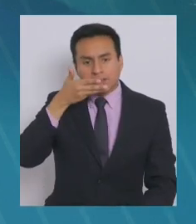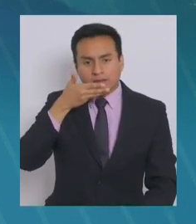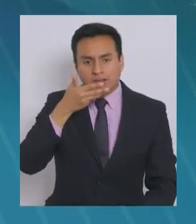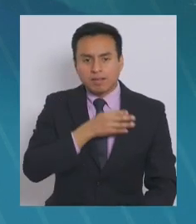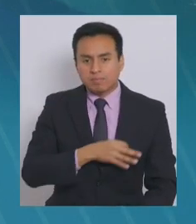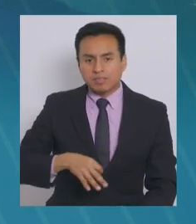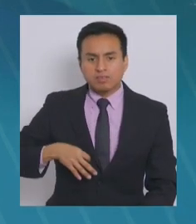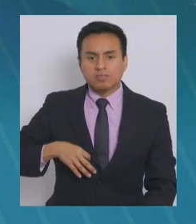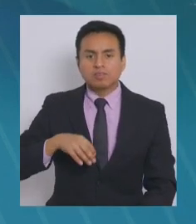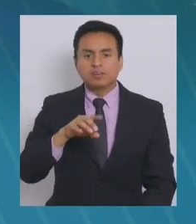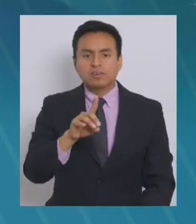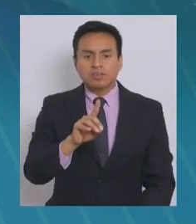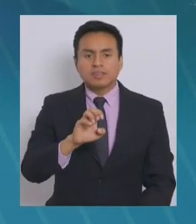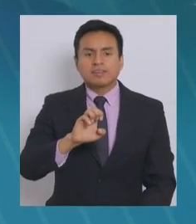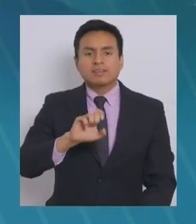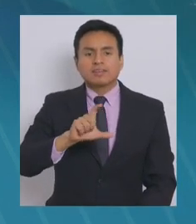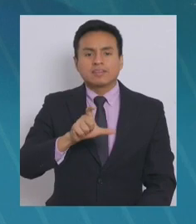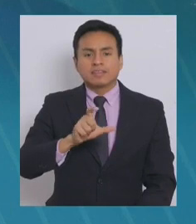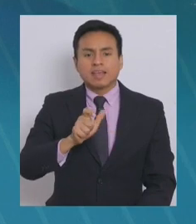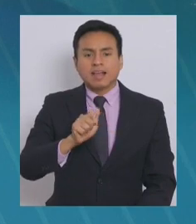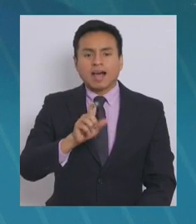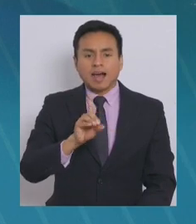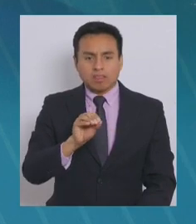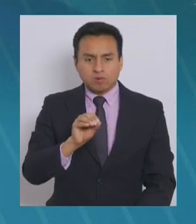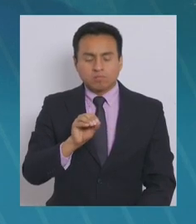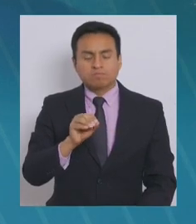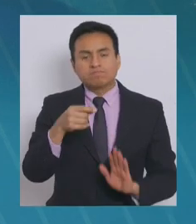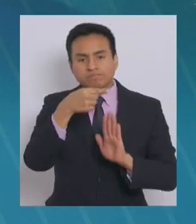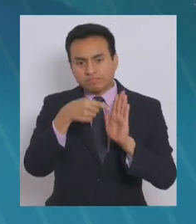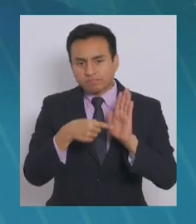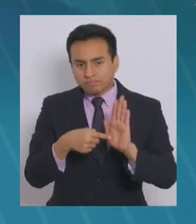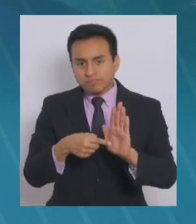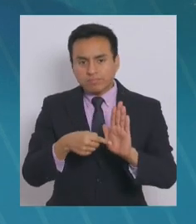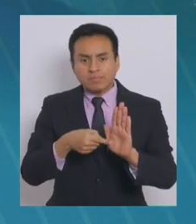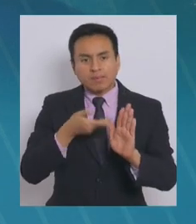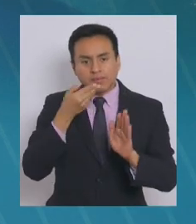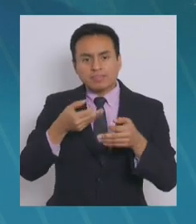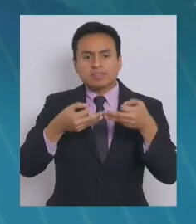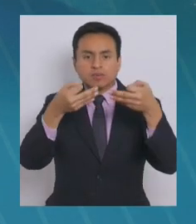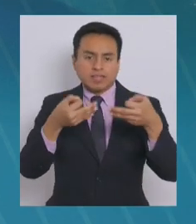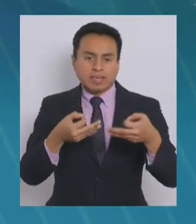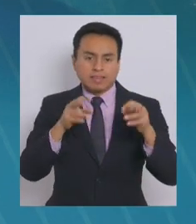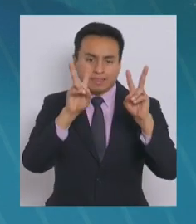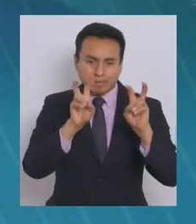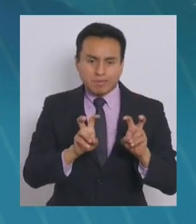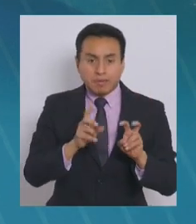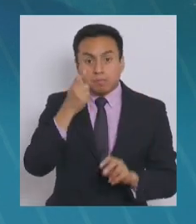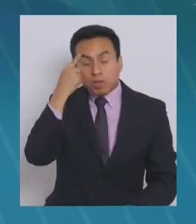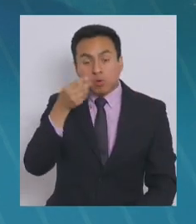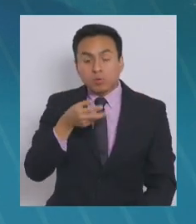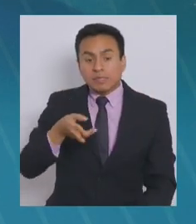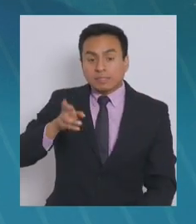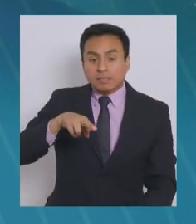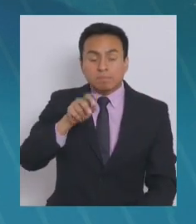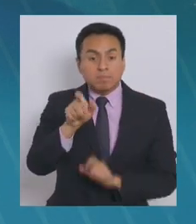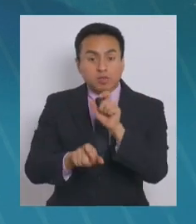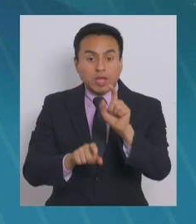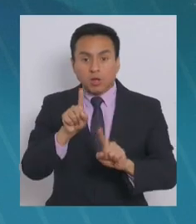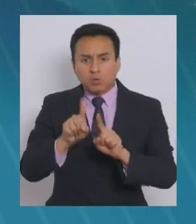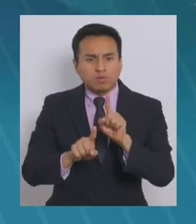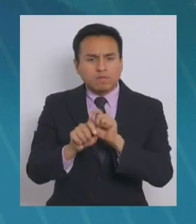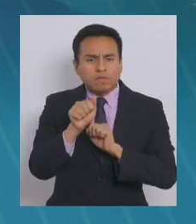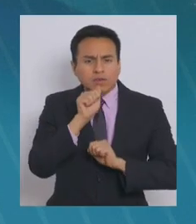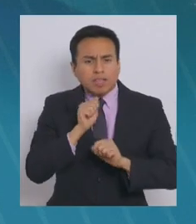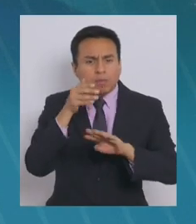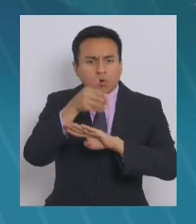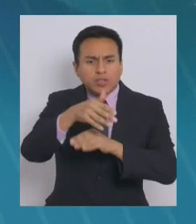a este proceso eleccionario. Delgado, que va a hacer referencia a los ámbitos de seguridad y otros tantos, pero insistir en que si las personas todavía no